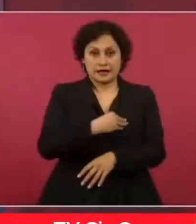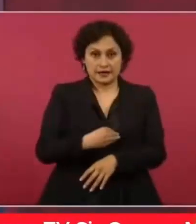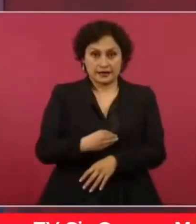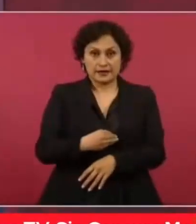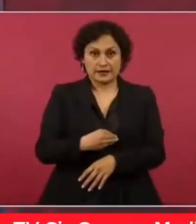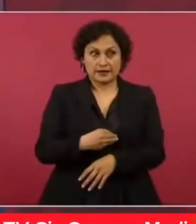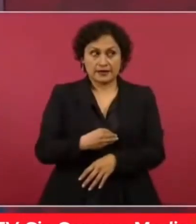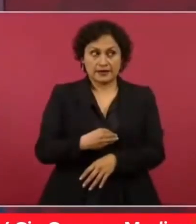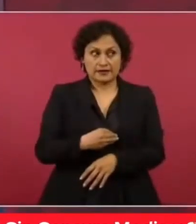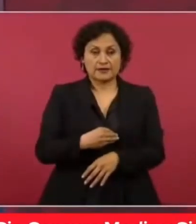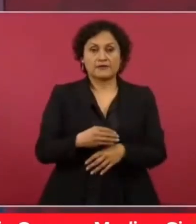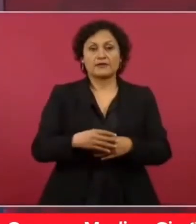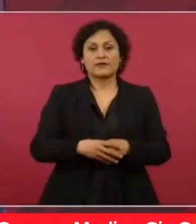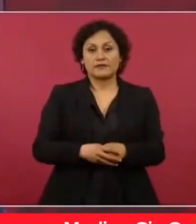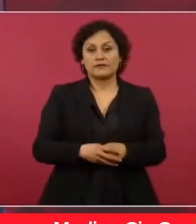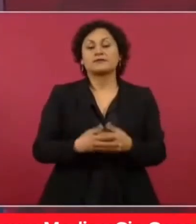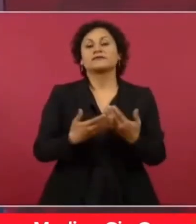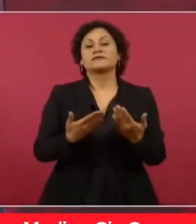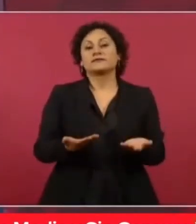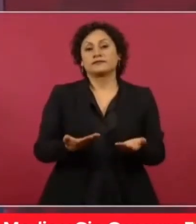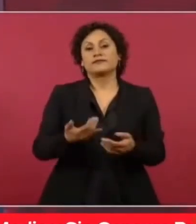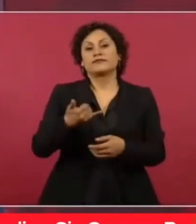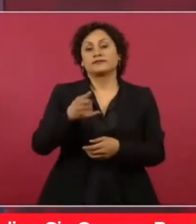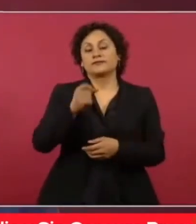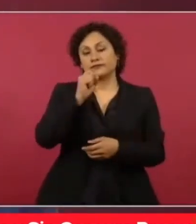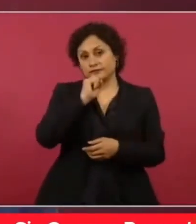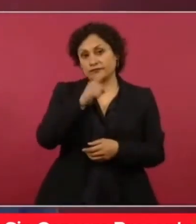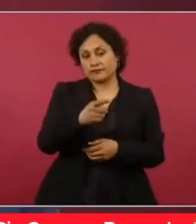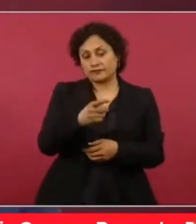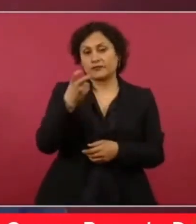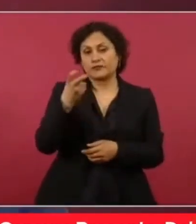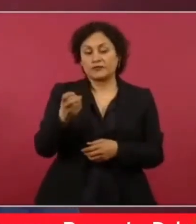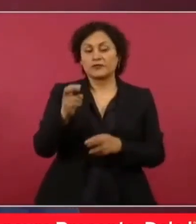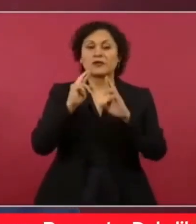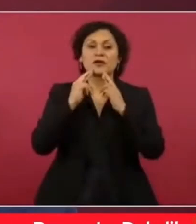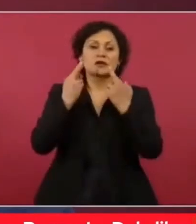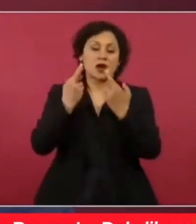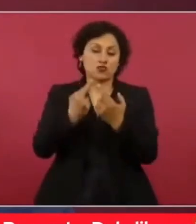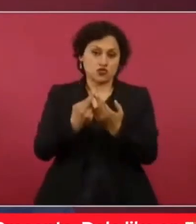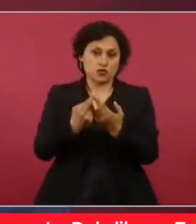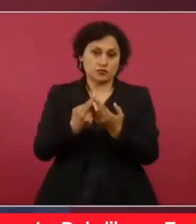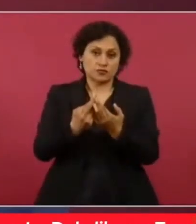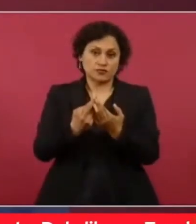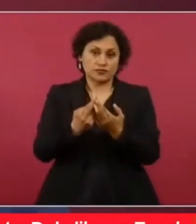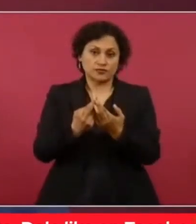Fue el presidente Fox a una reunión y lo